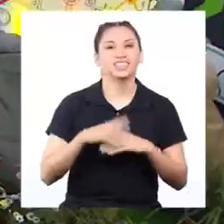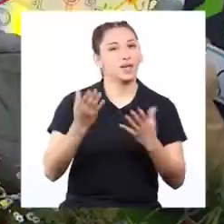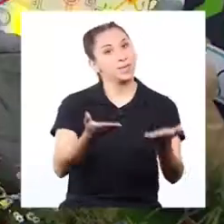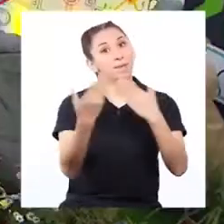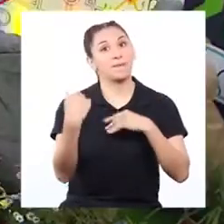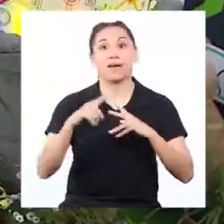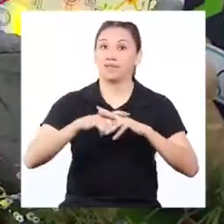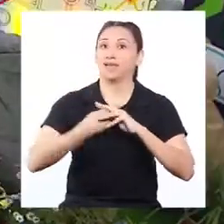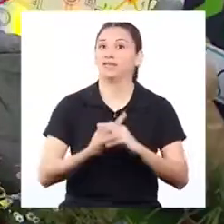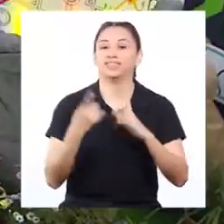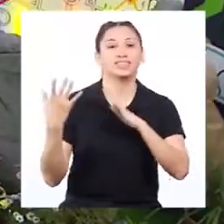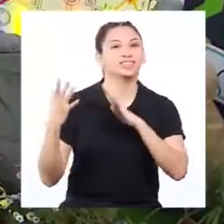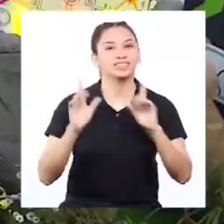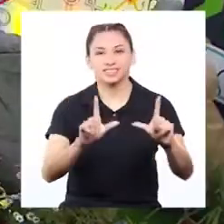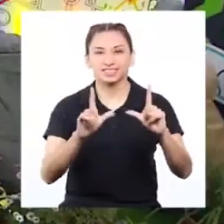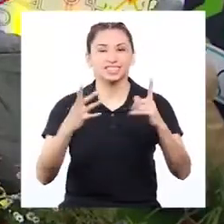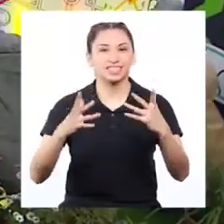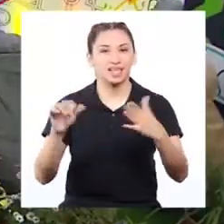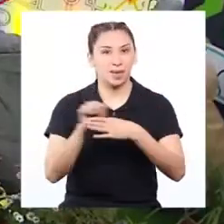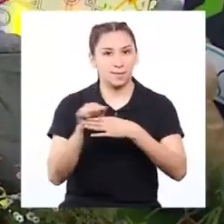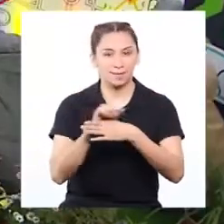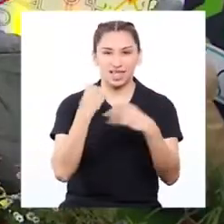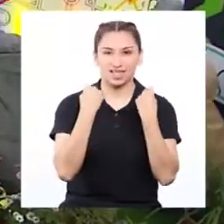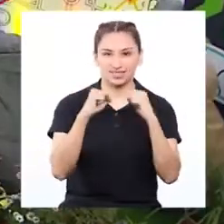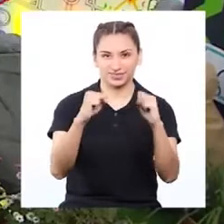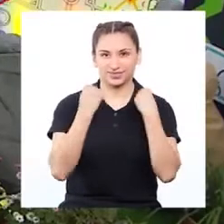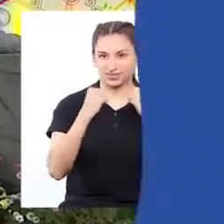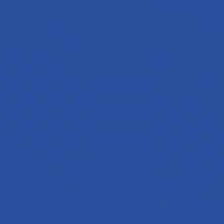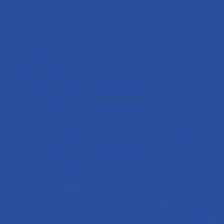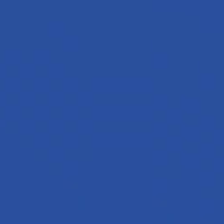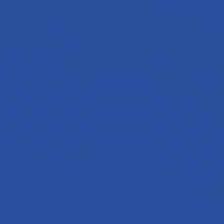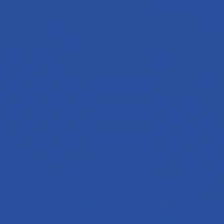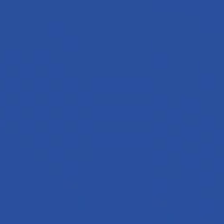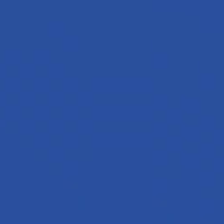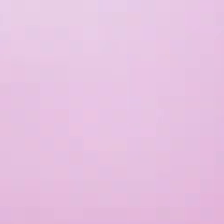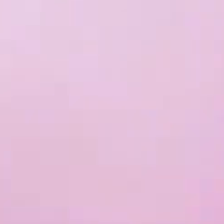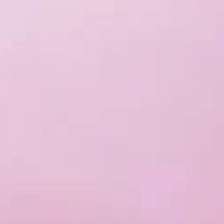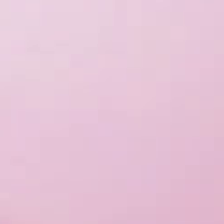¡Ja, ¡Vamos con... ¡Activarte! ¡Ja, ja, ja, ja!